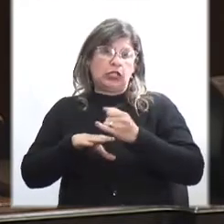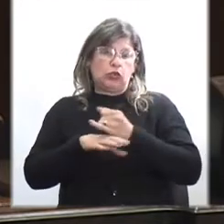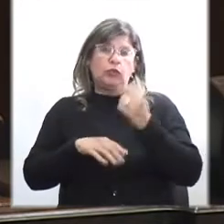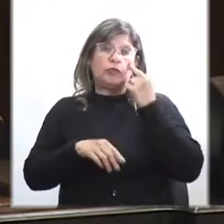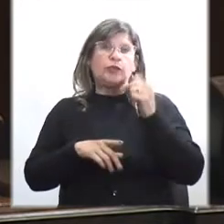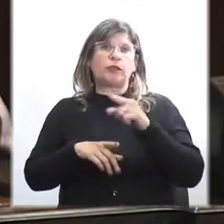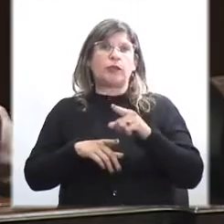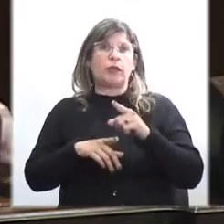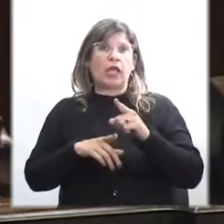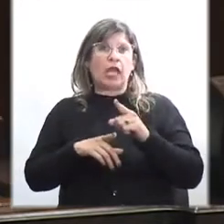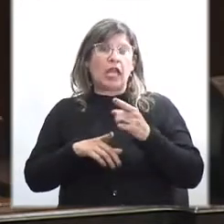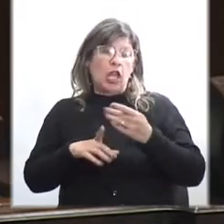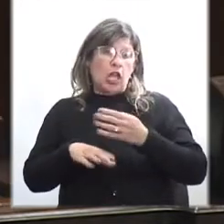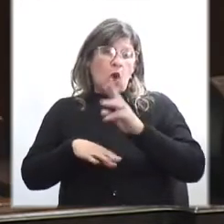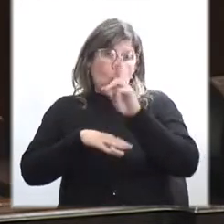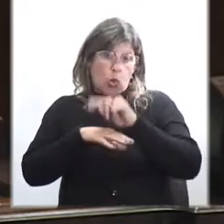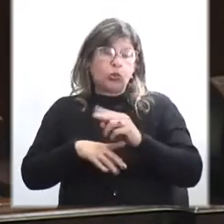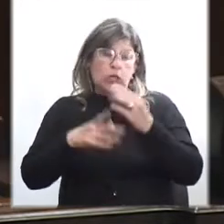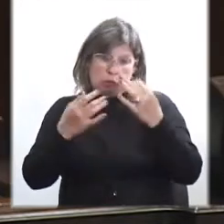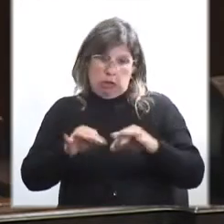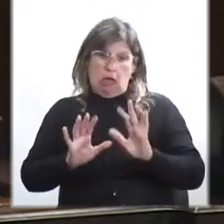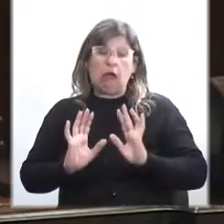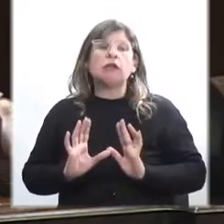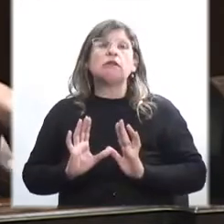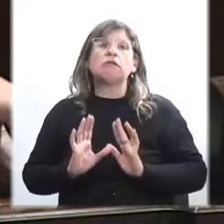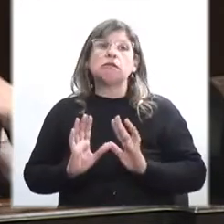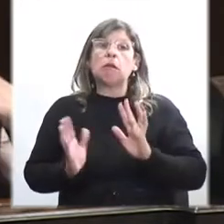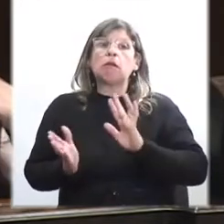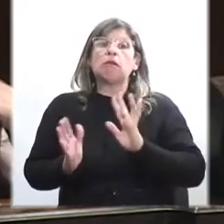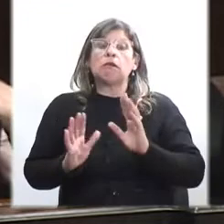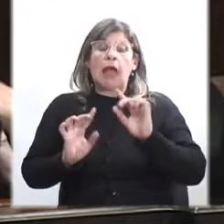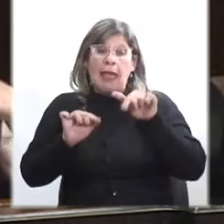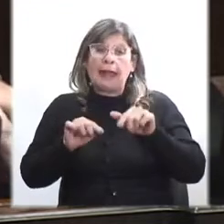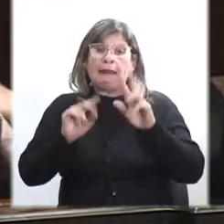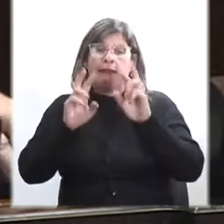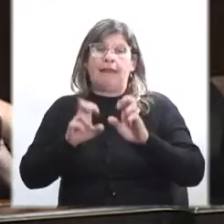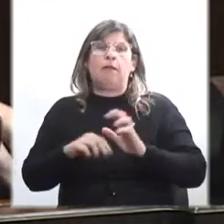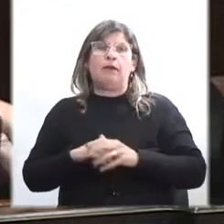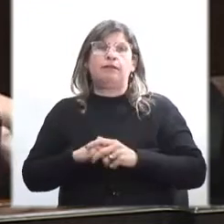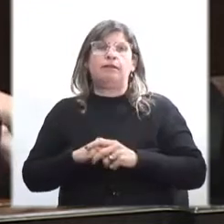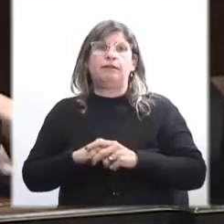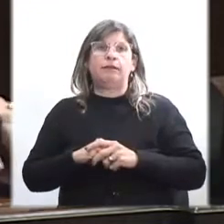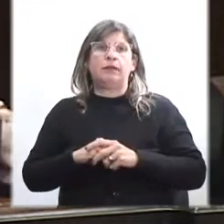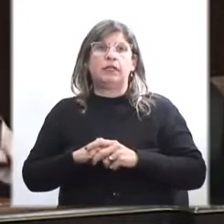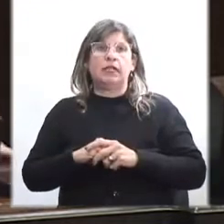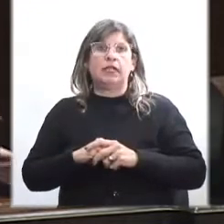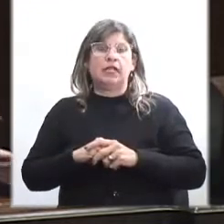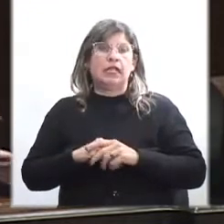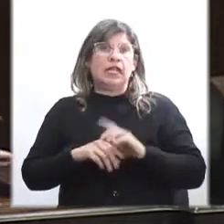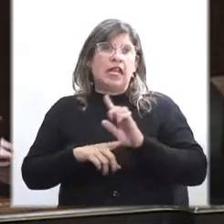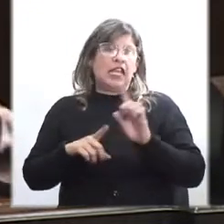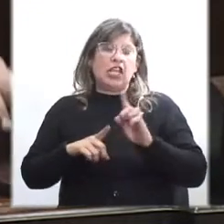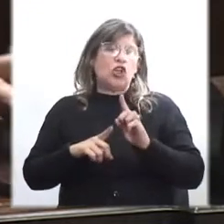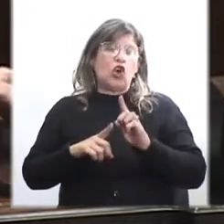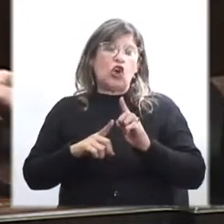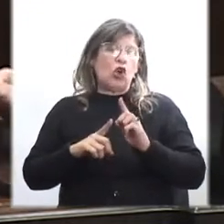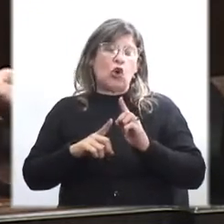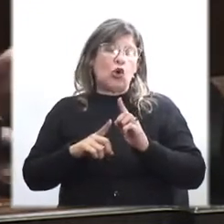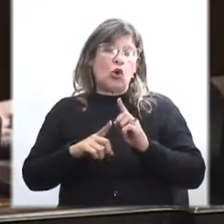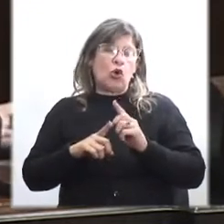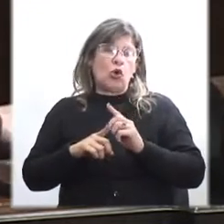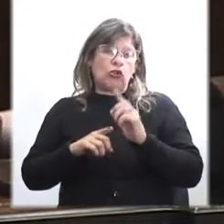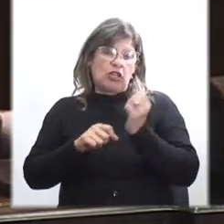Que lo aplica bien, aparentemente, en este tema y lo desaplica en otros temas.